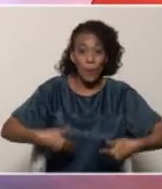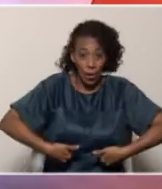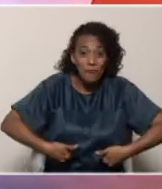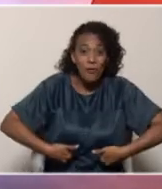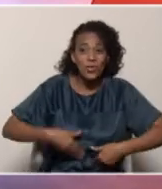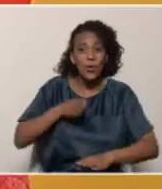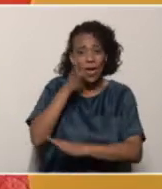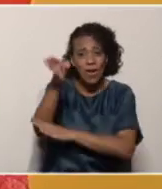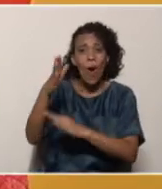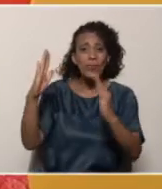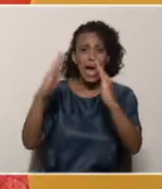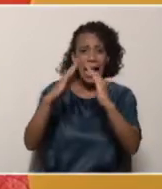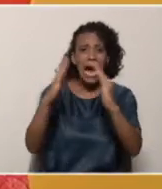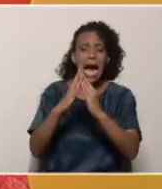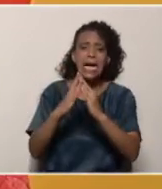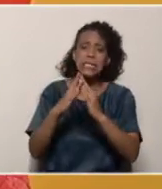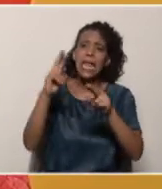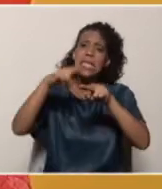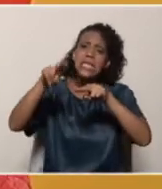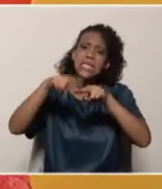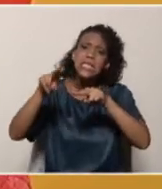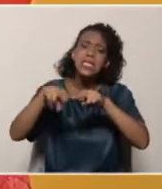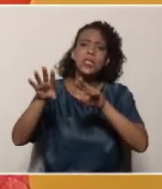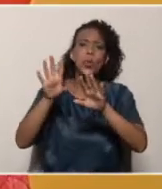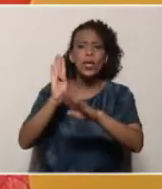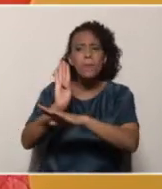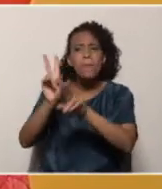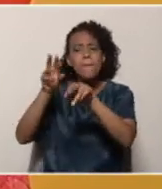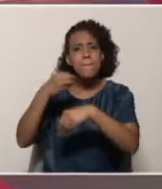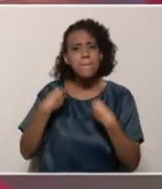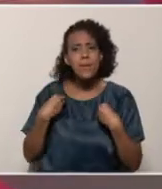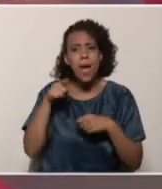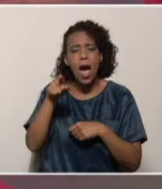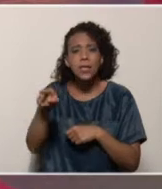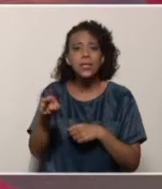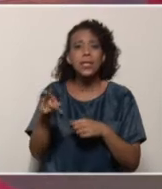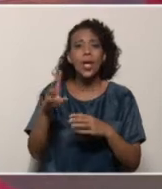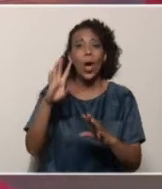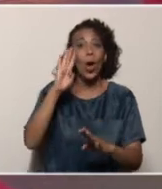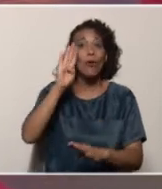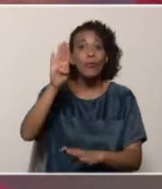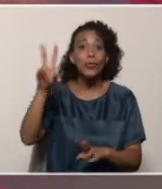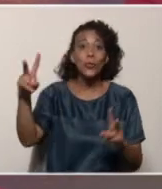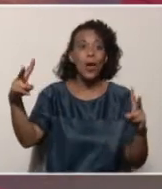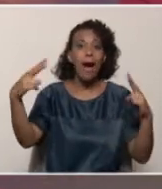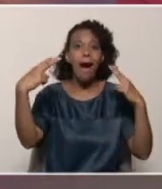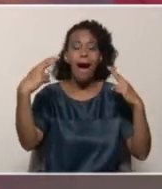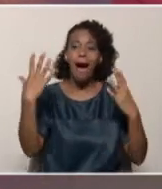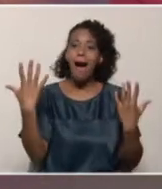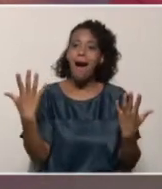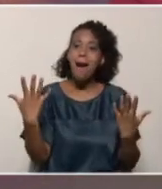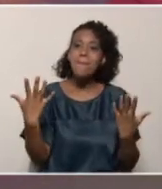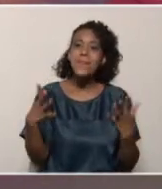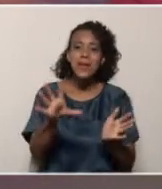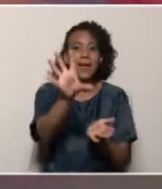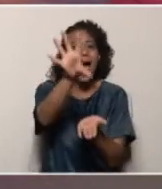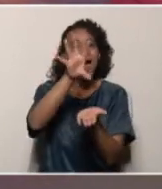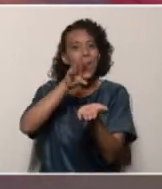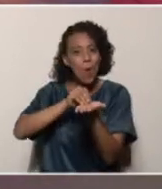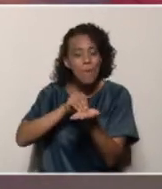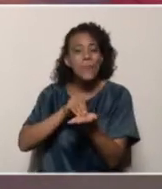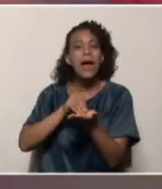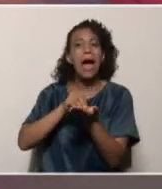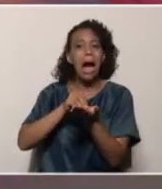enseñarles a estos niños no solo a leer, sino que en algún futuro esos niños viéndolos a ellos, la ayuda, el esfuerzo que hicieron por ellos,